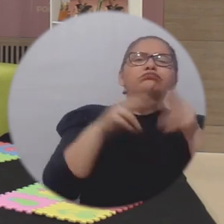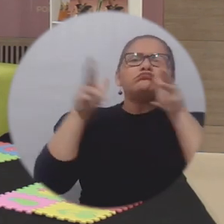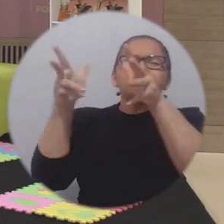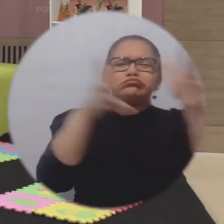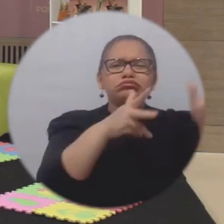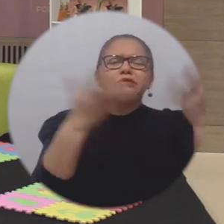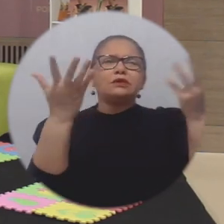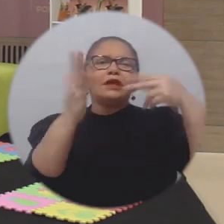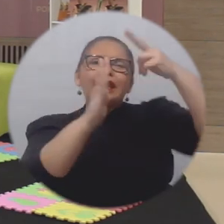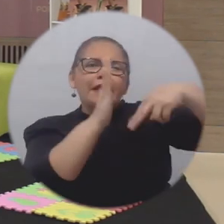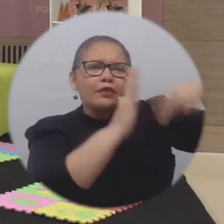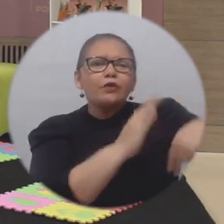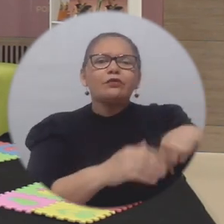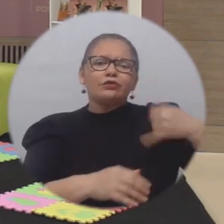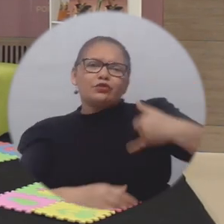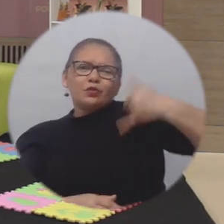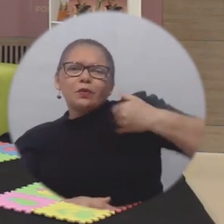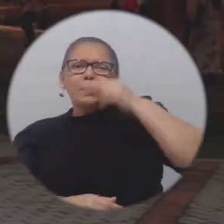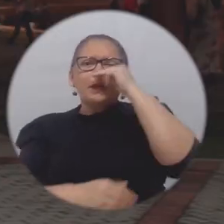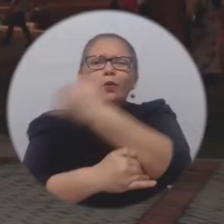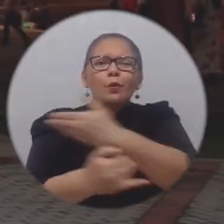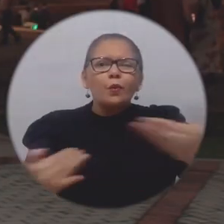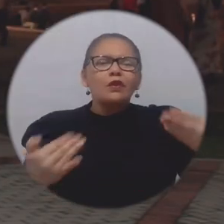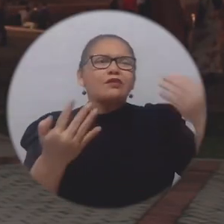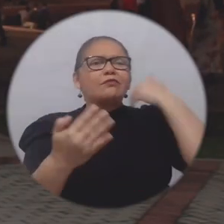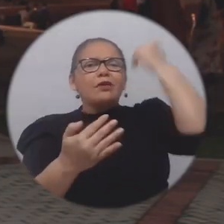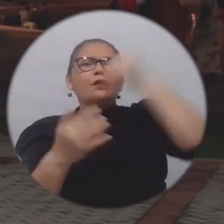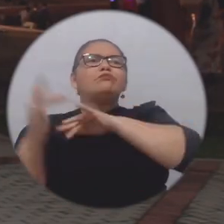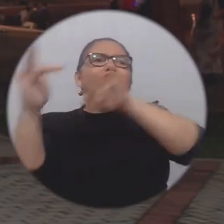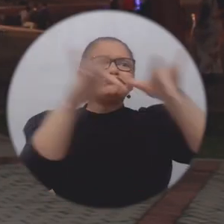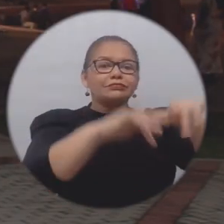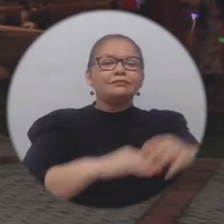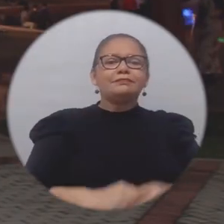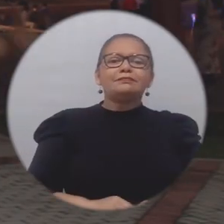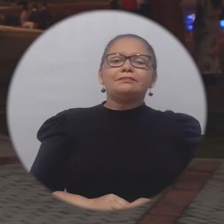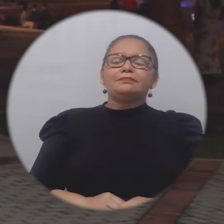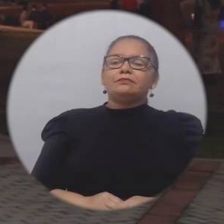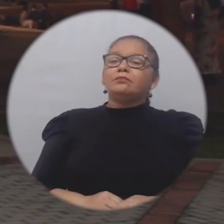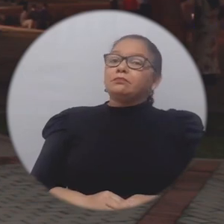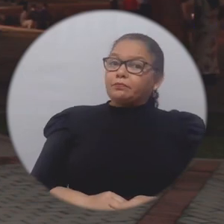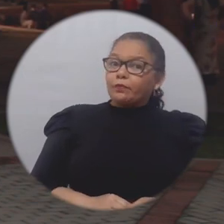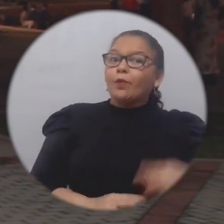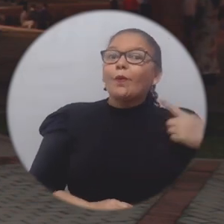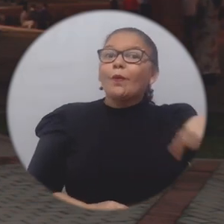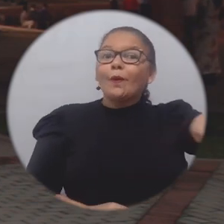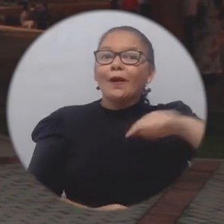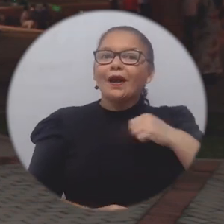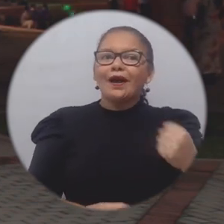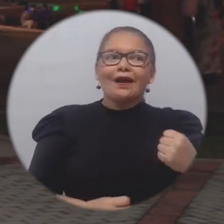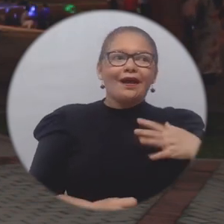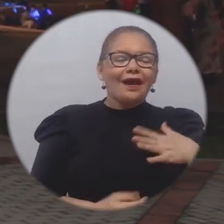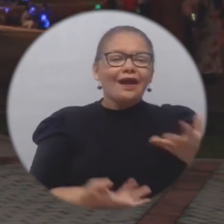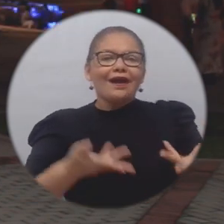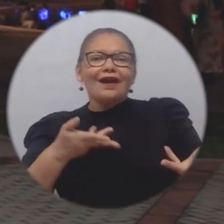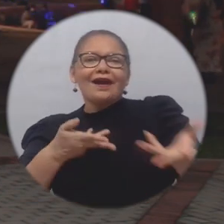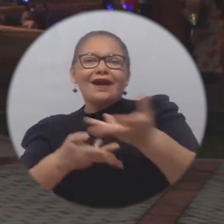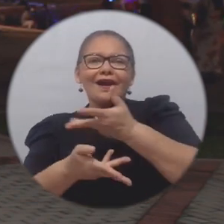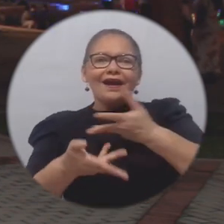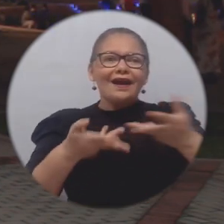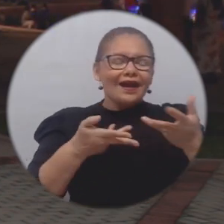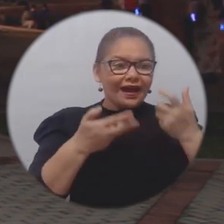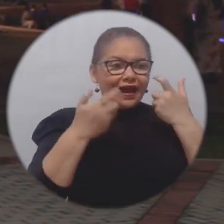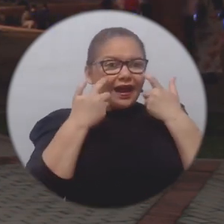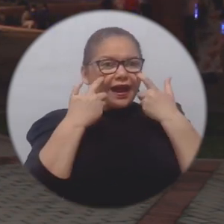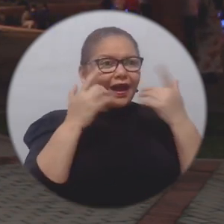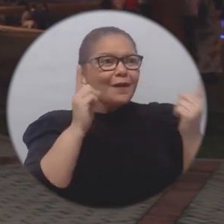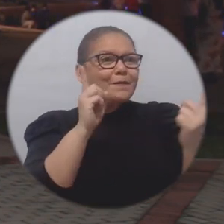participación de niños, adolescentes y adultos. Además de la posibilidad de poder reencontrarnos, también apuntar a posibilidades de